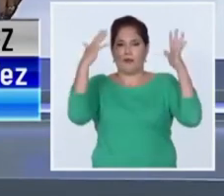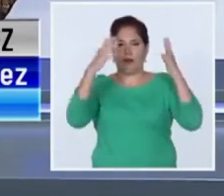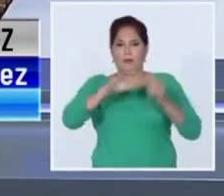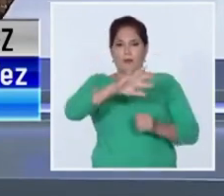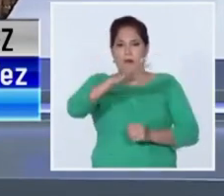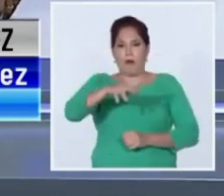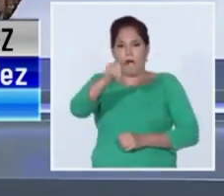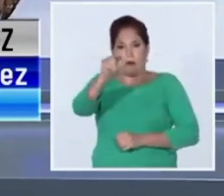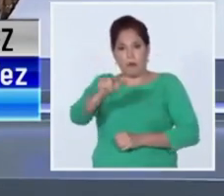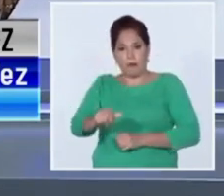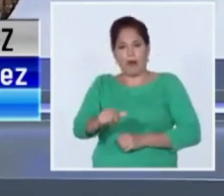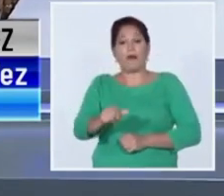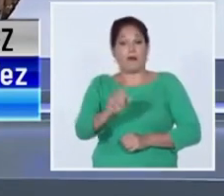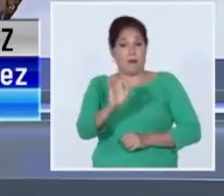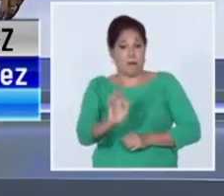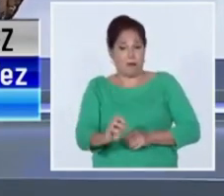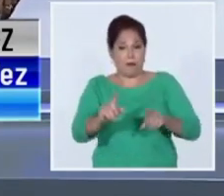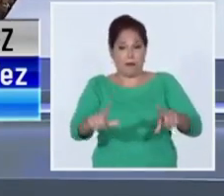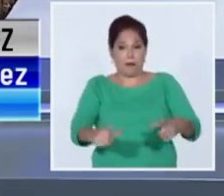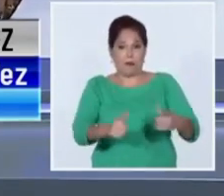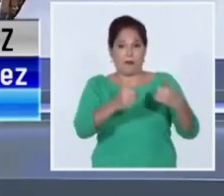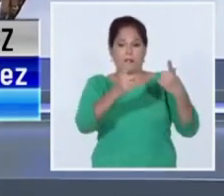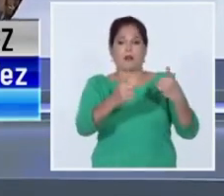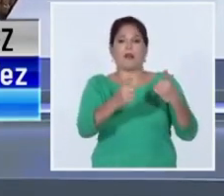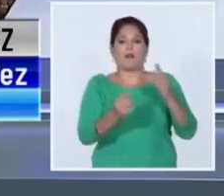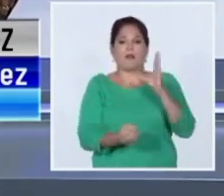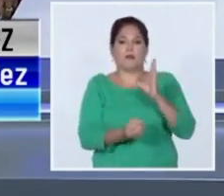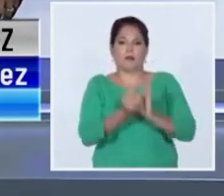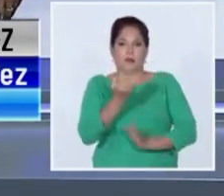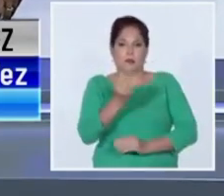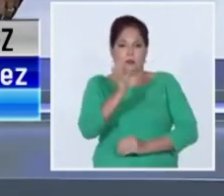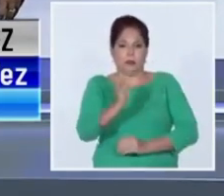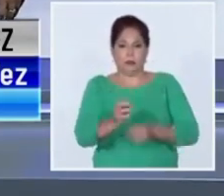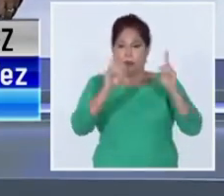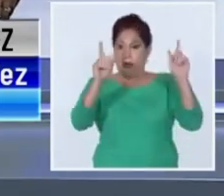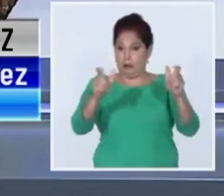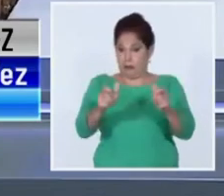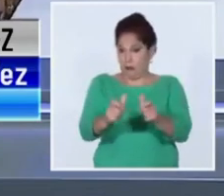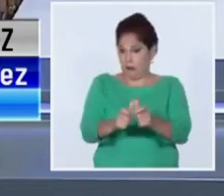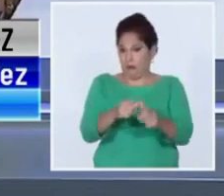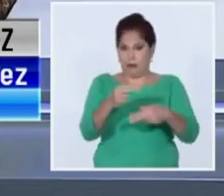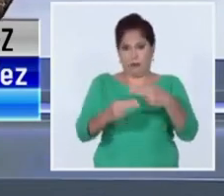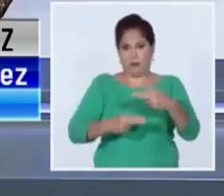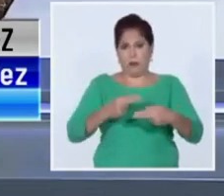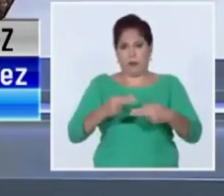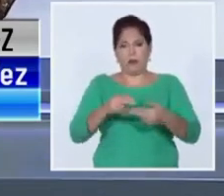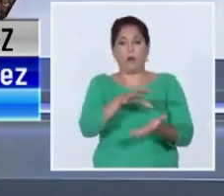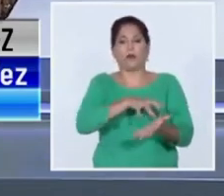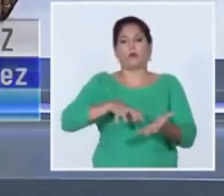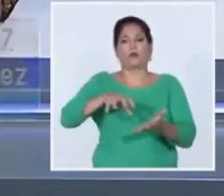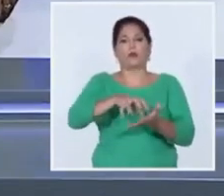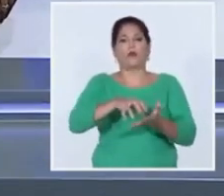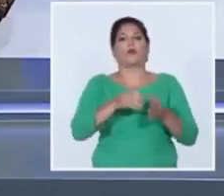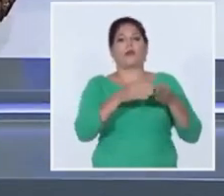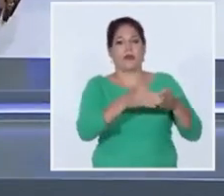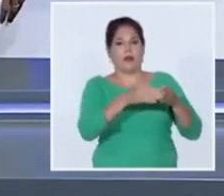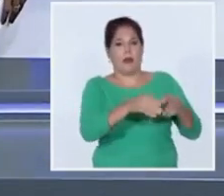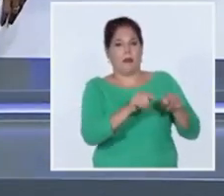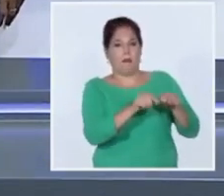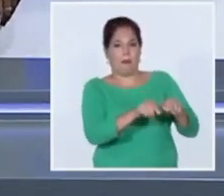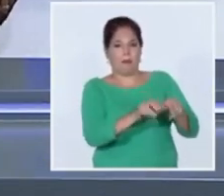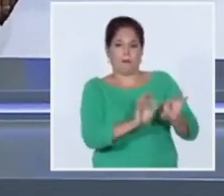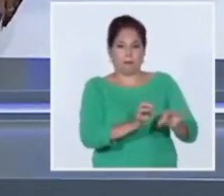revolucionaria en el aniversario 60 de su fundación el acto político se desarrolló en la academia naval el gran orden Antonio Maceo